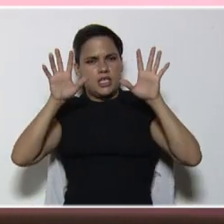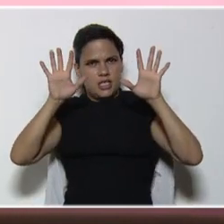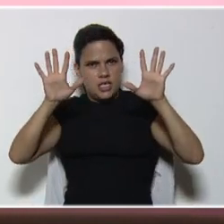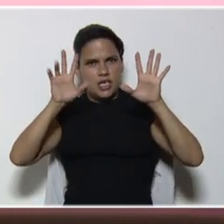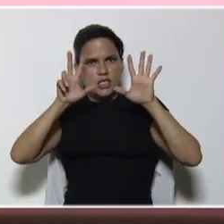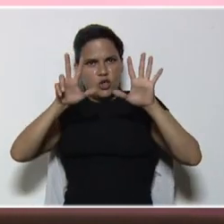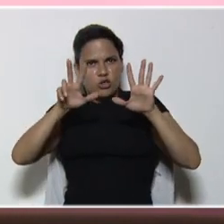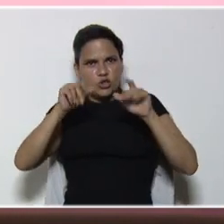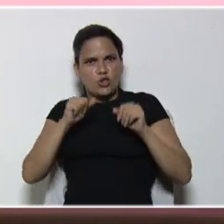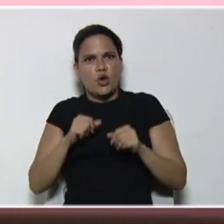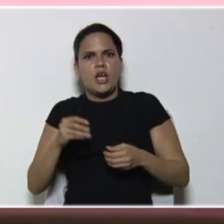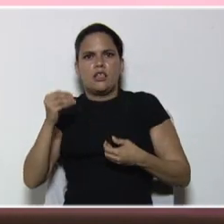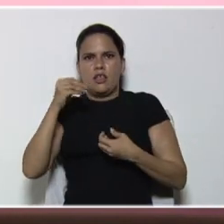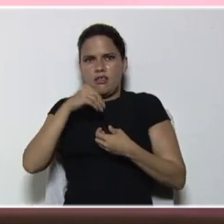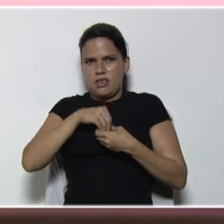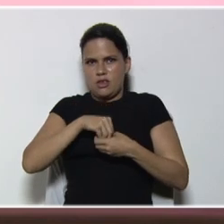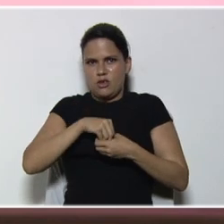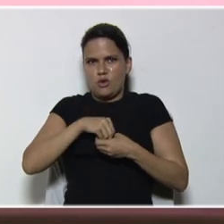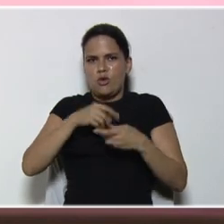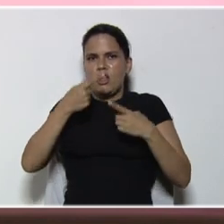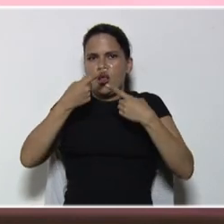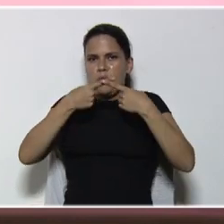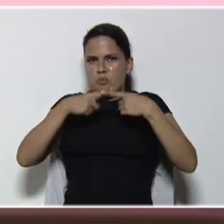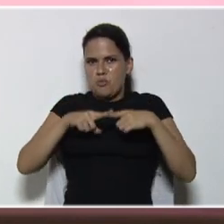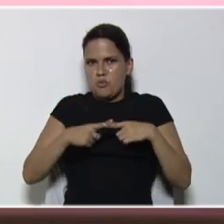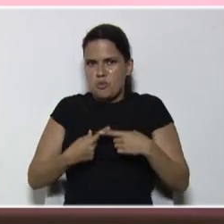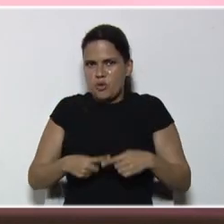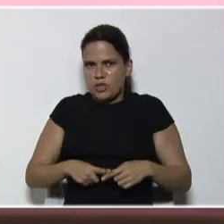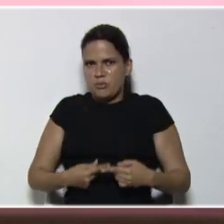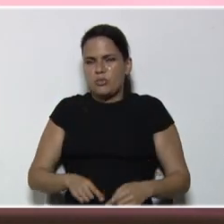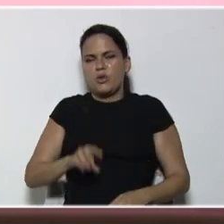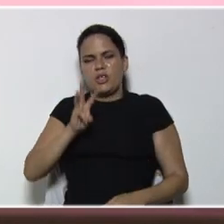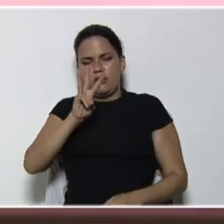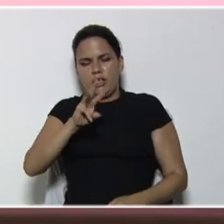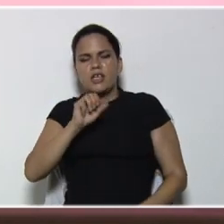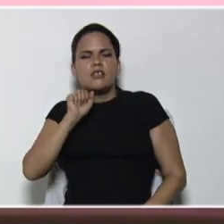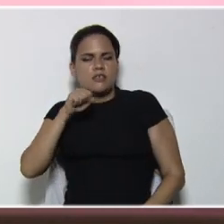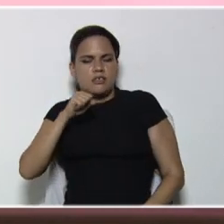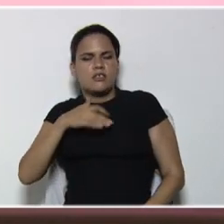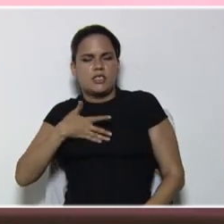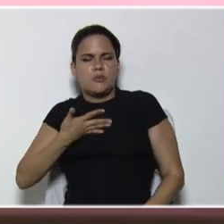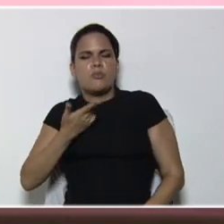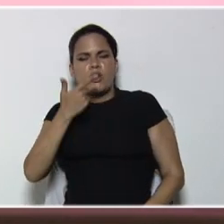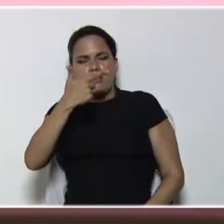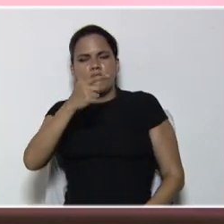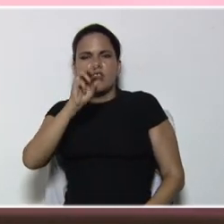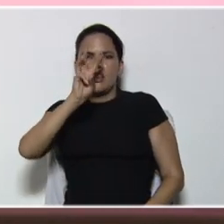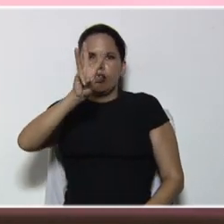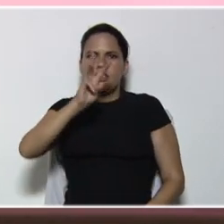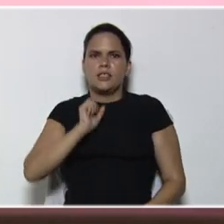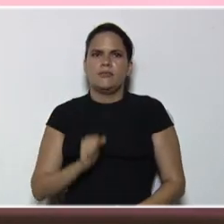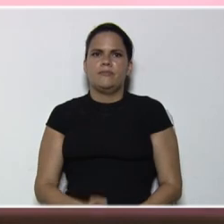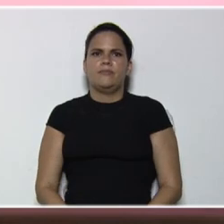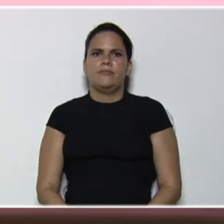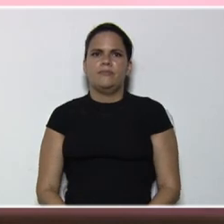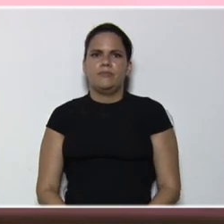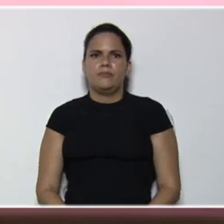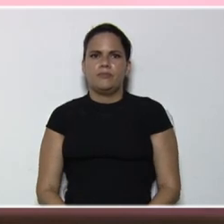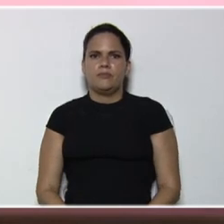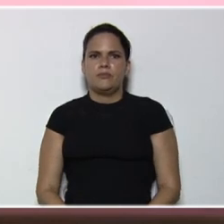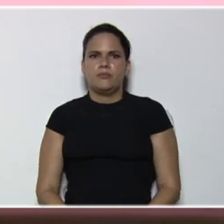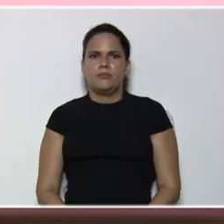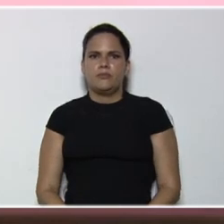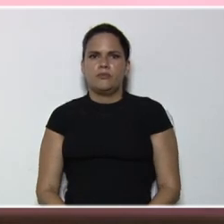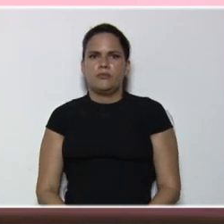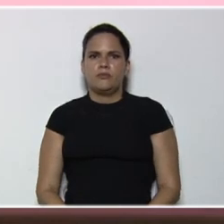es múltiplo, de tres, es decir, se puede dividir, entre el número tres, muy